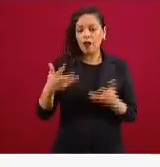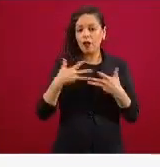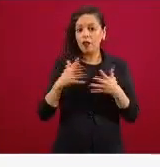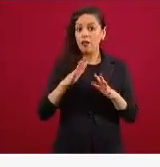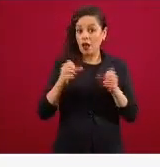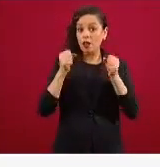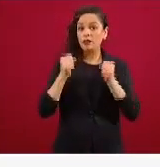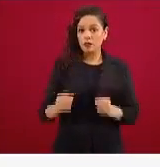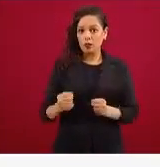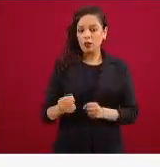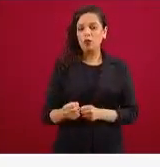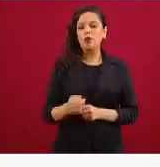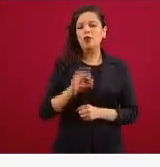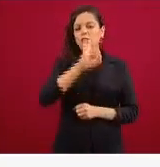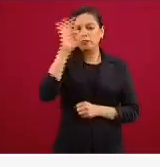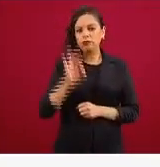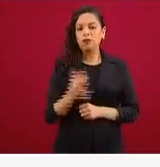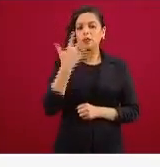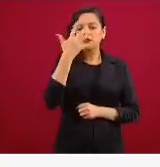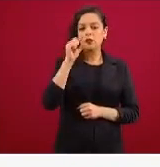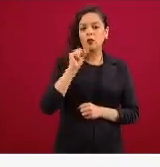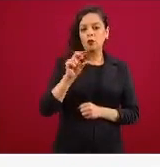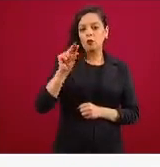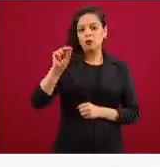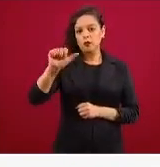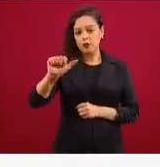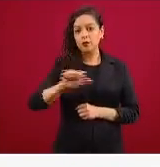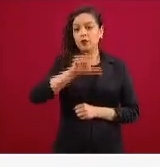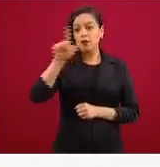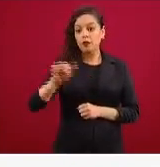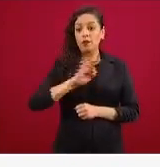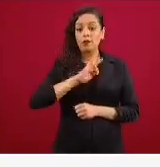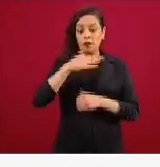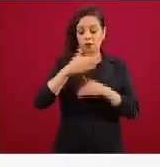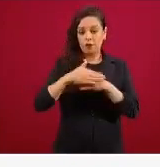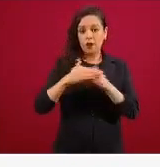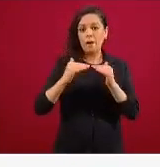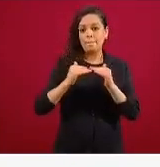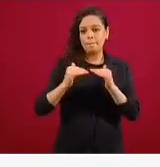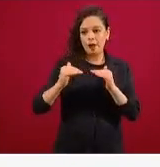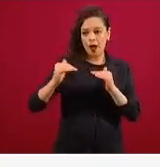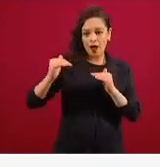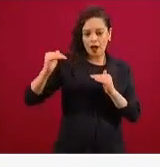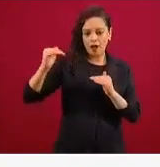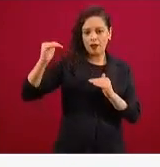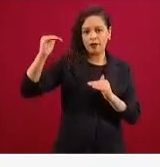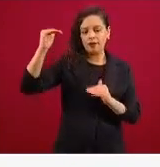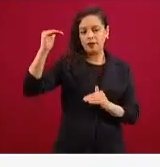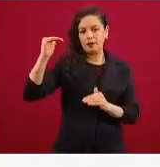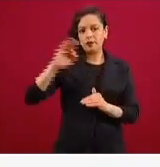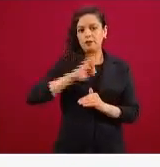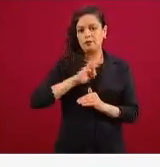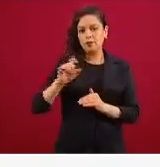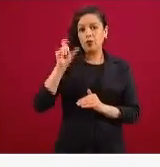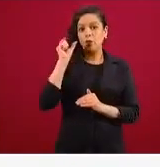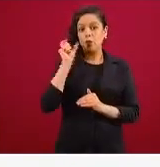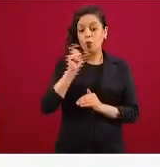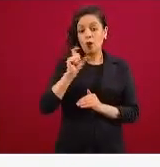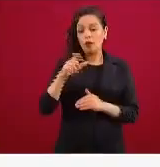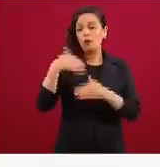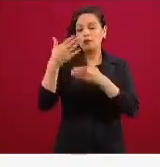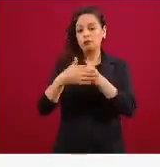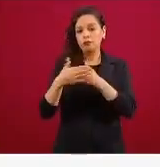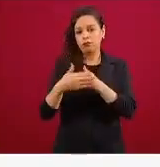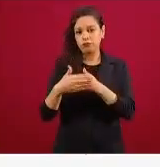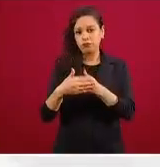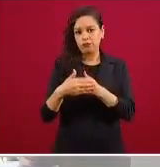de 5.86 y esta irá creciendo hasta que lleguemos al punto máximo de la curva epidémica en